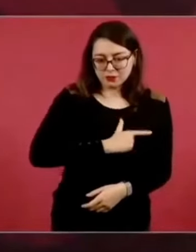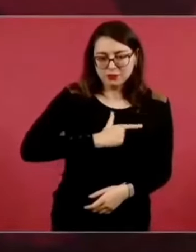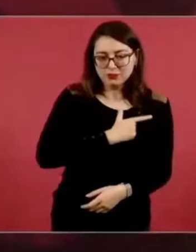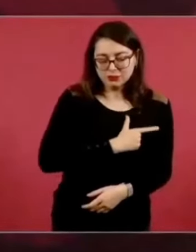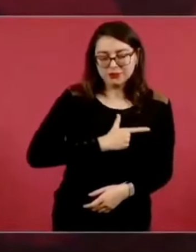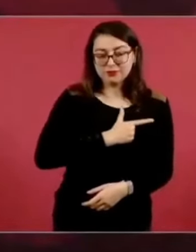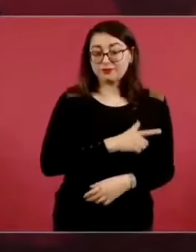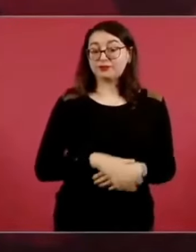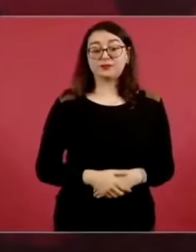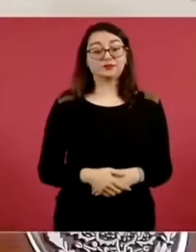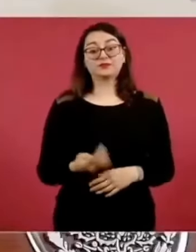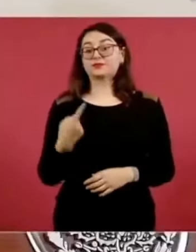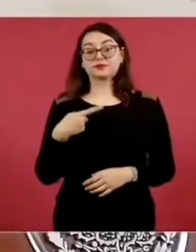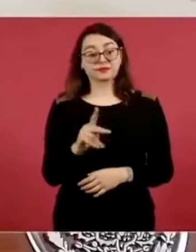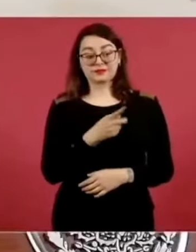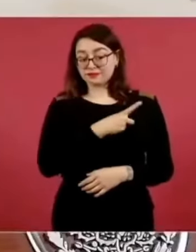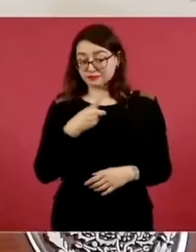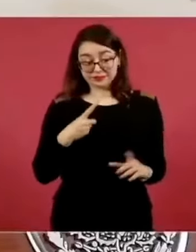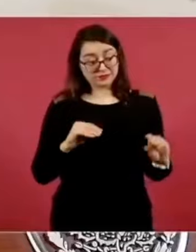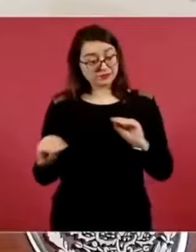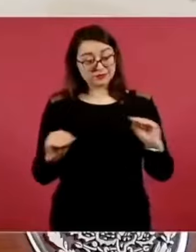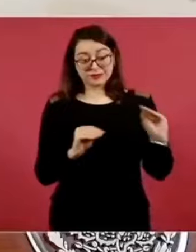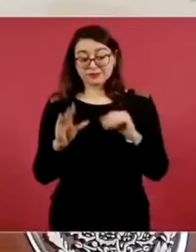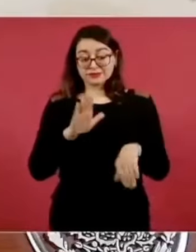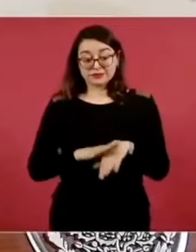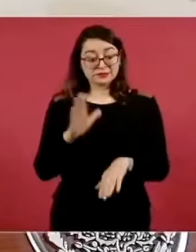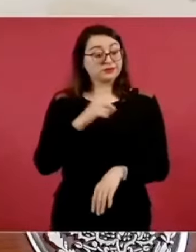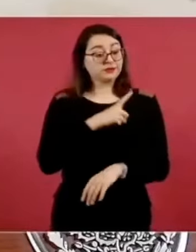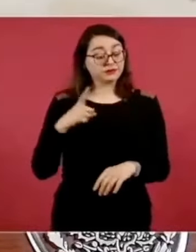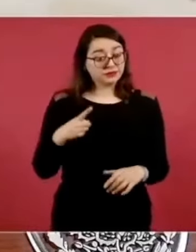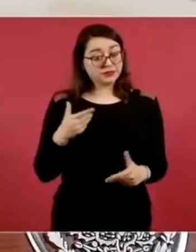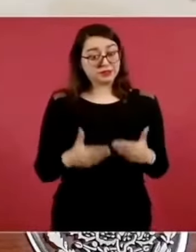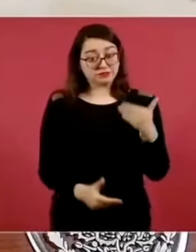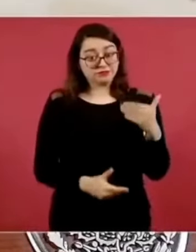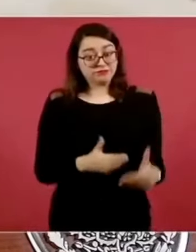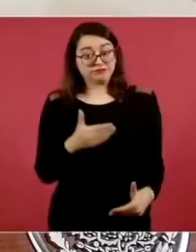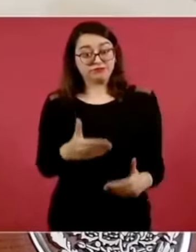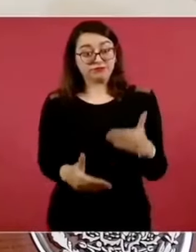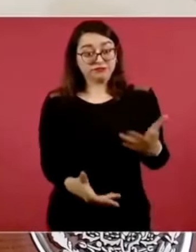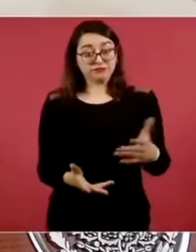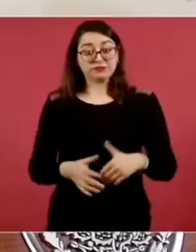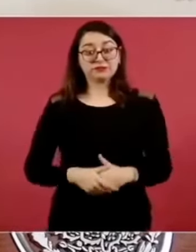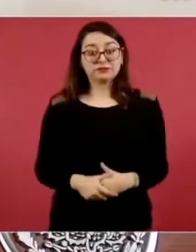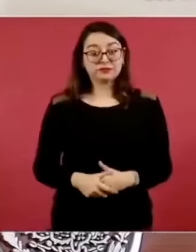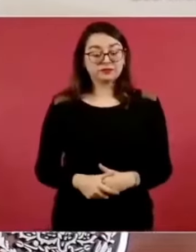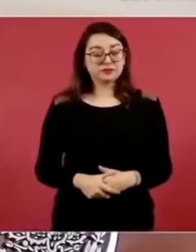pero les faltan más cosas. Es decir, vamos a hacer la carretera